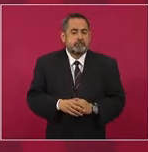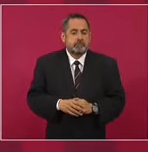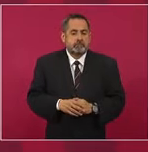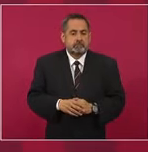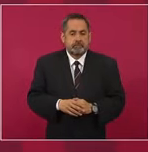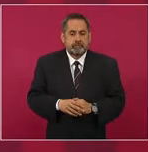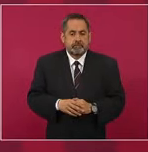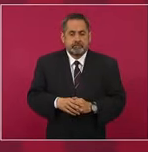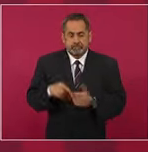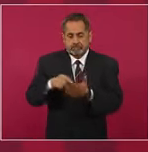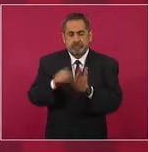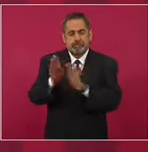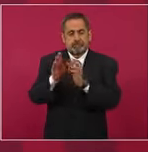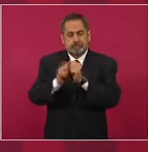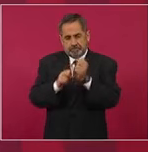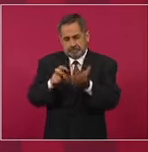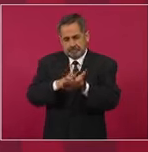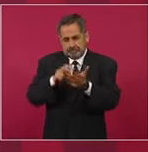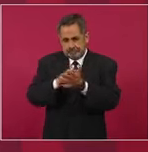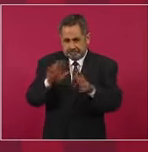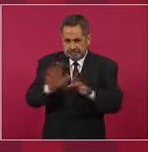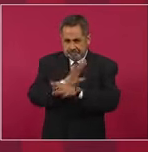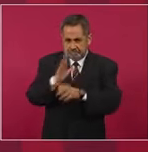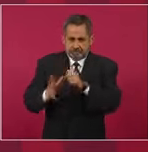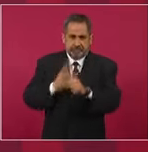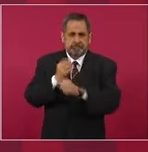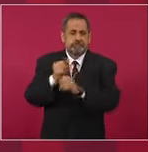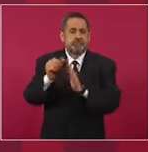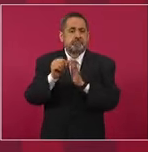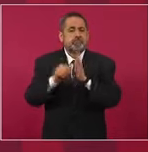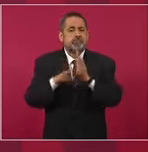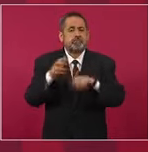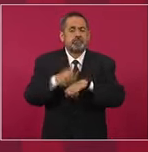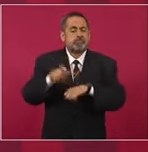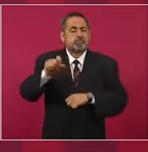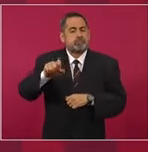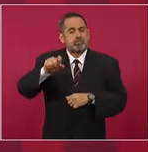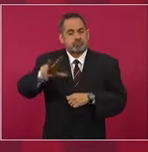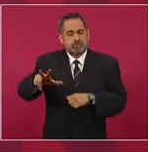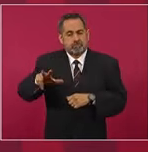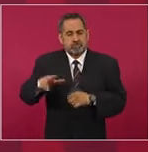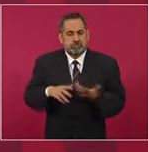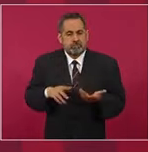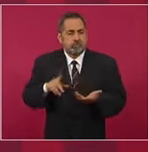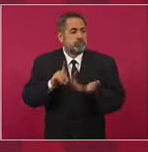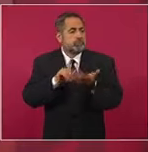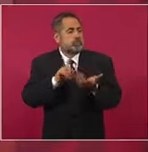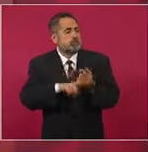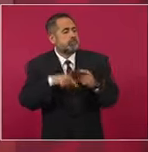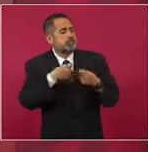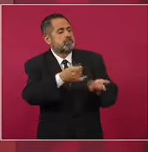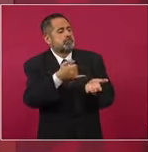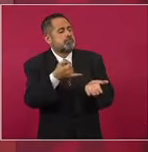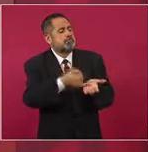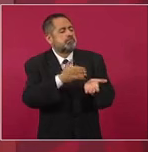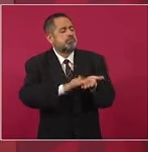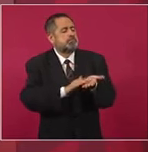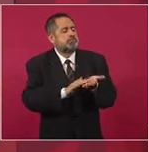Pues se reformó la Constitución, el artículo 28, ya no hay condonación de impuestos,